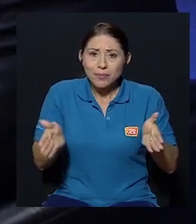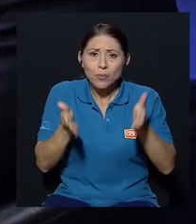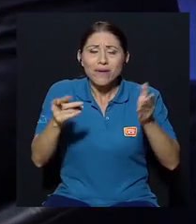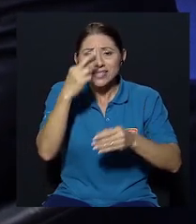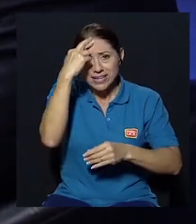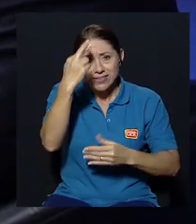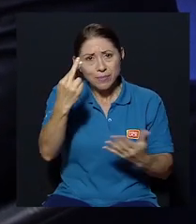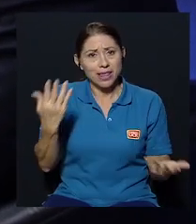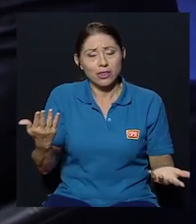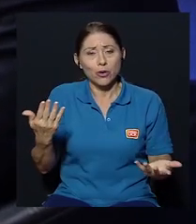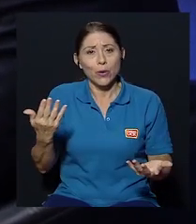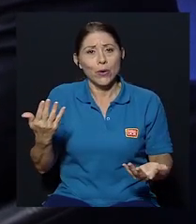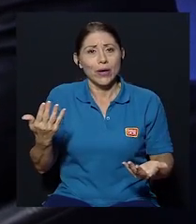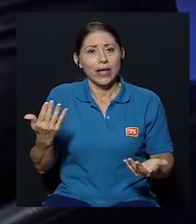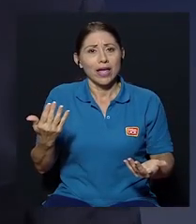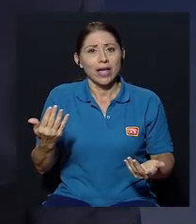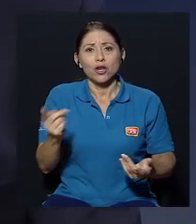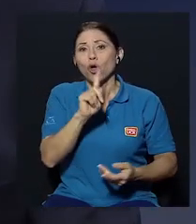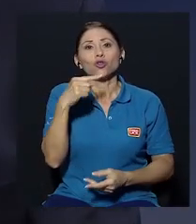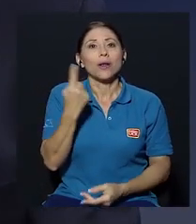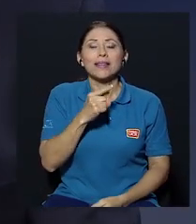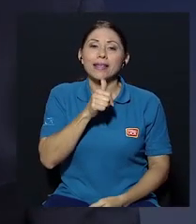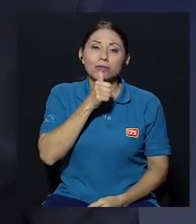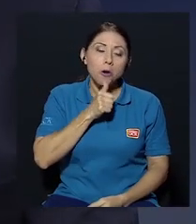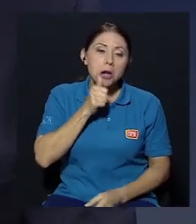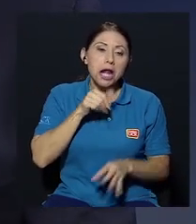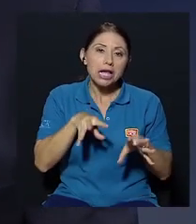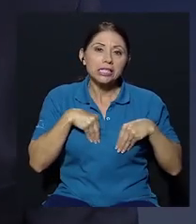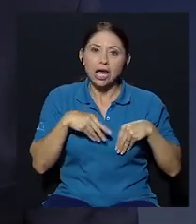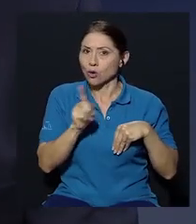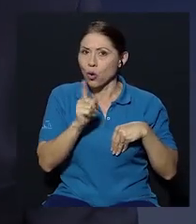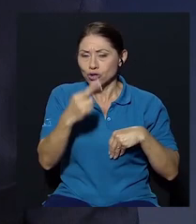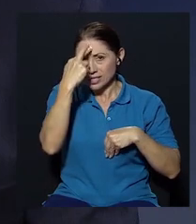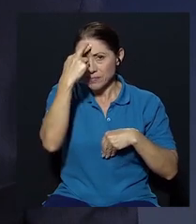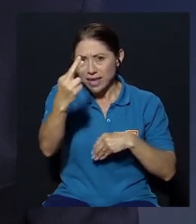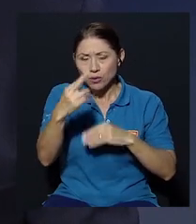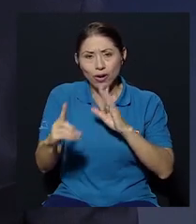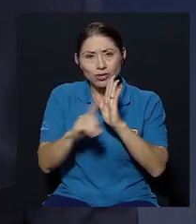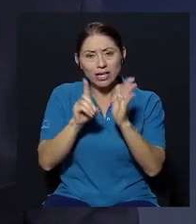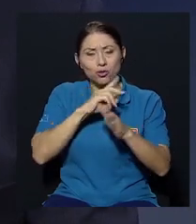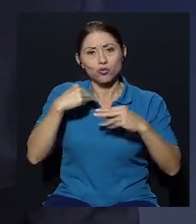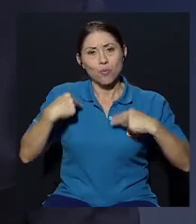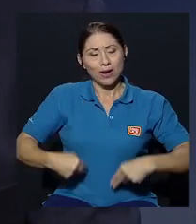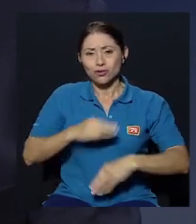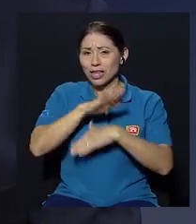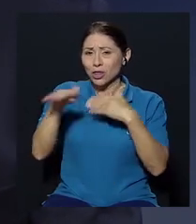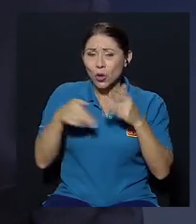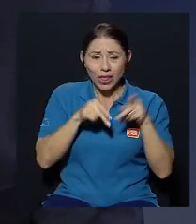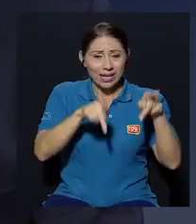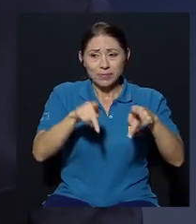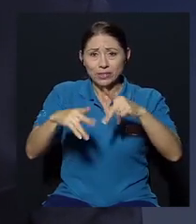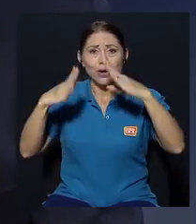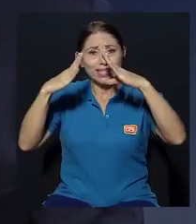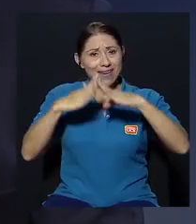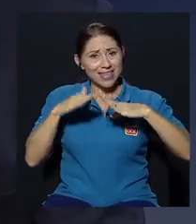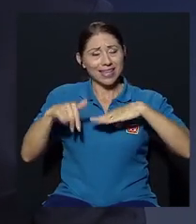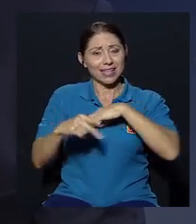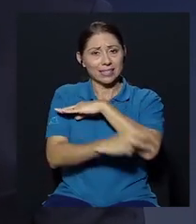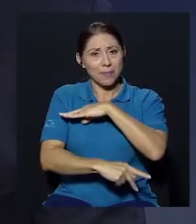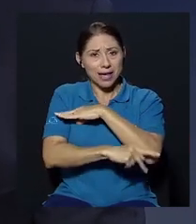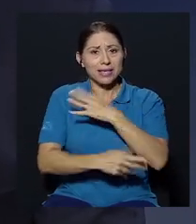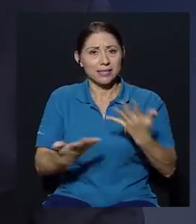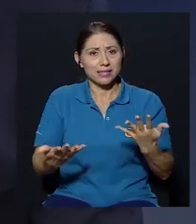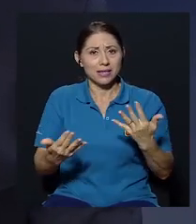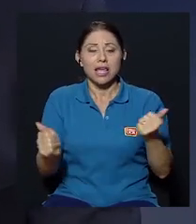lo que se promueve es el respeto y no la mera tolerancia el respeto a los derechos humanos de todas las personas que habitan en este